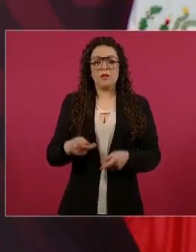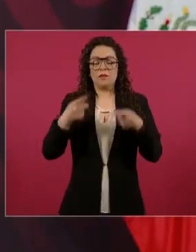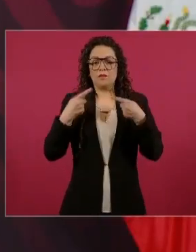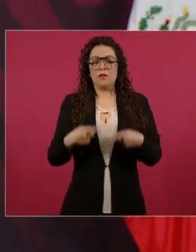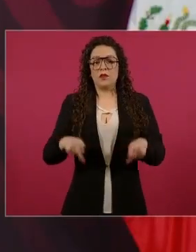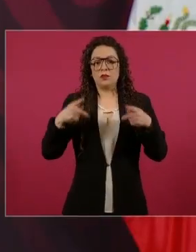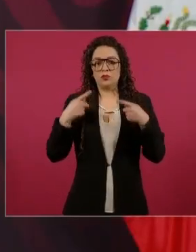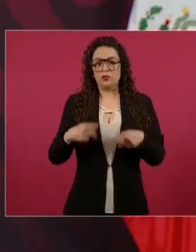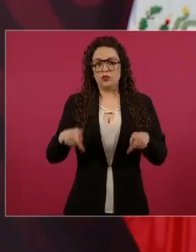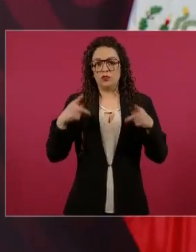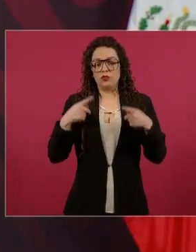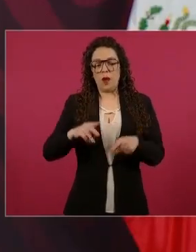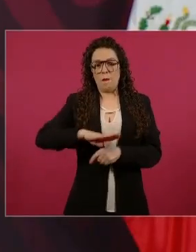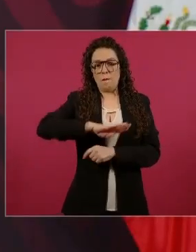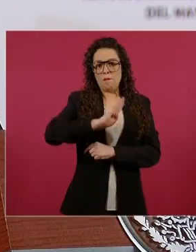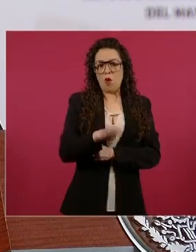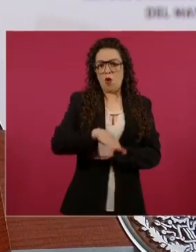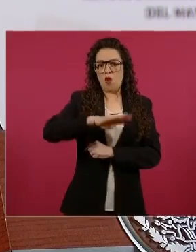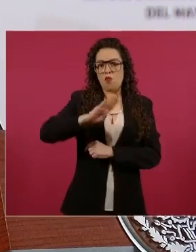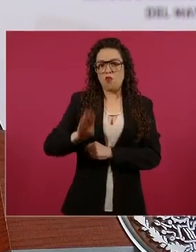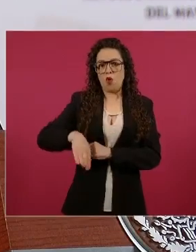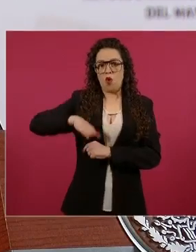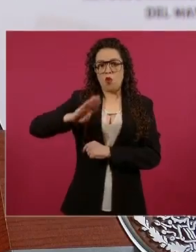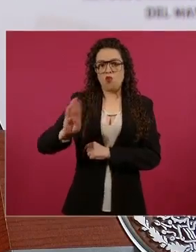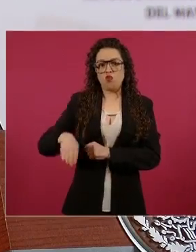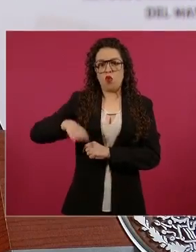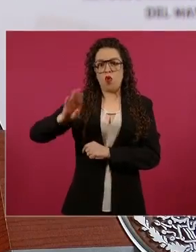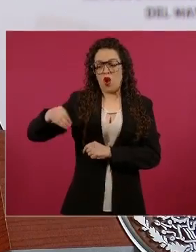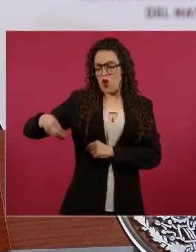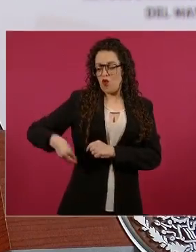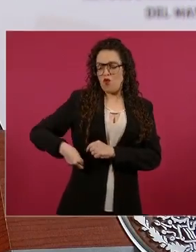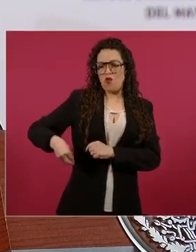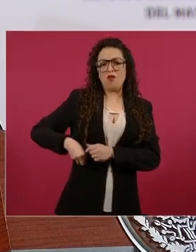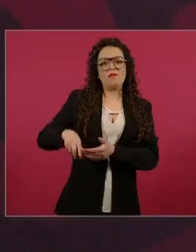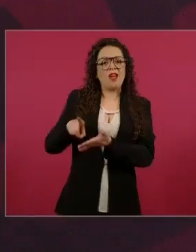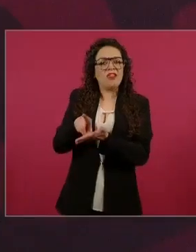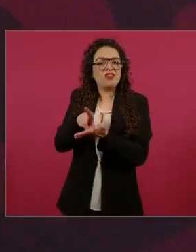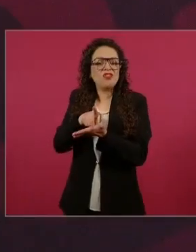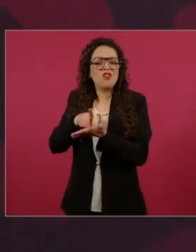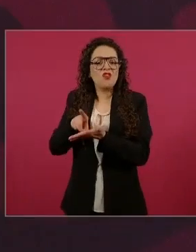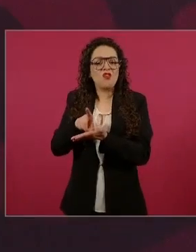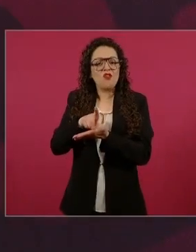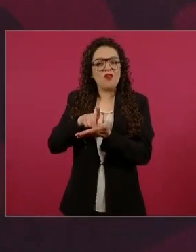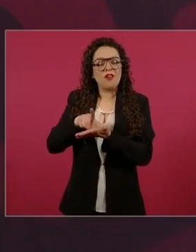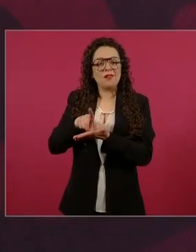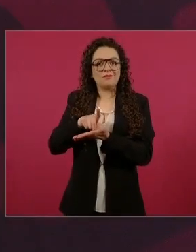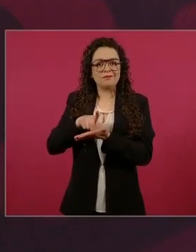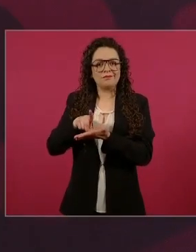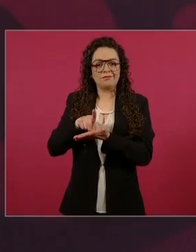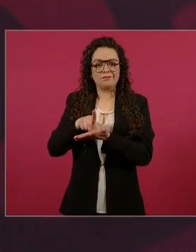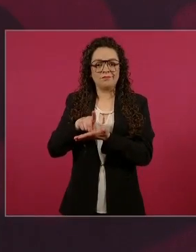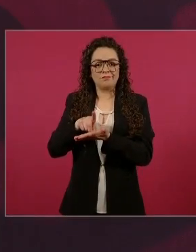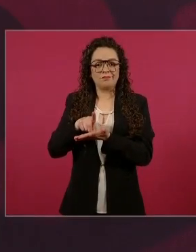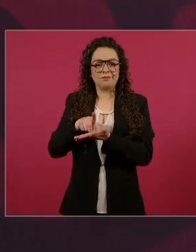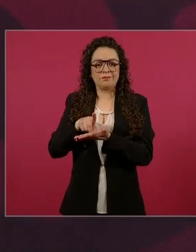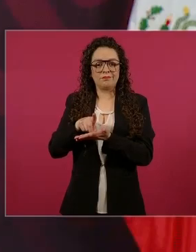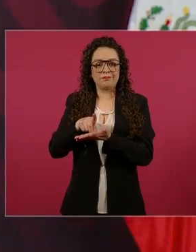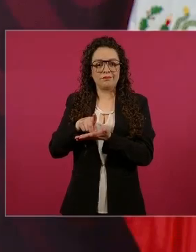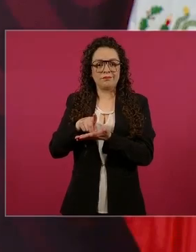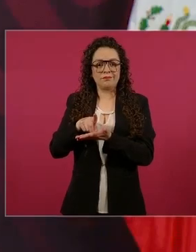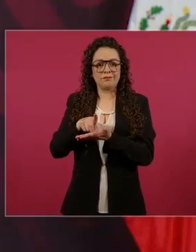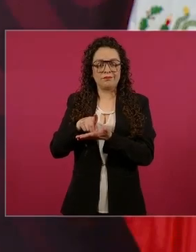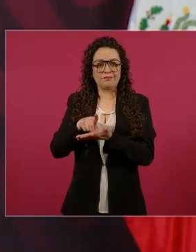por consumo que los que tenemos en México. Su problema de ellos